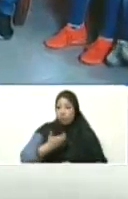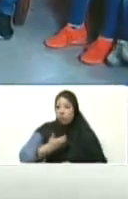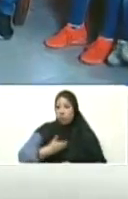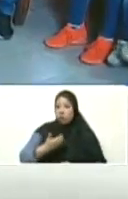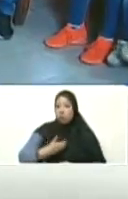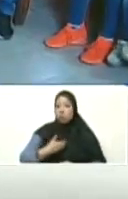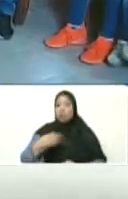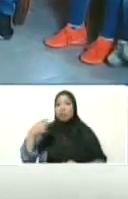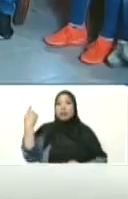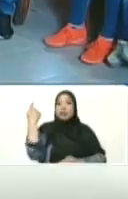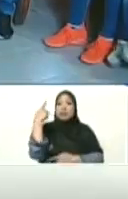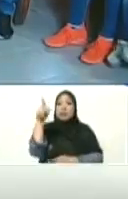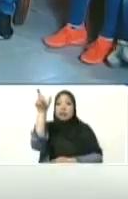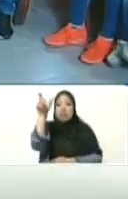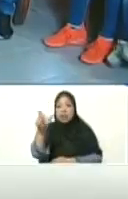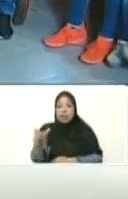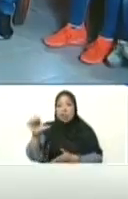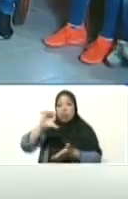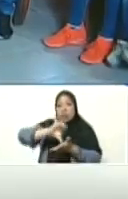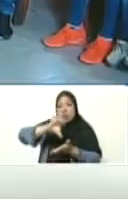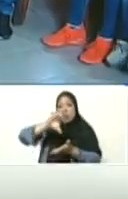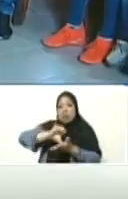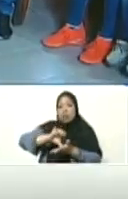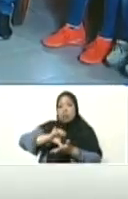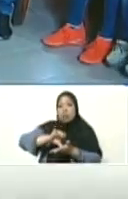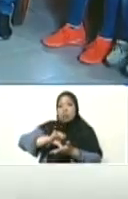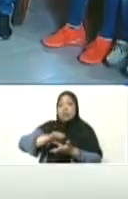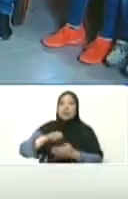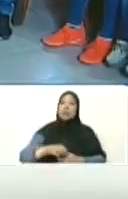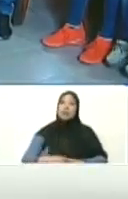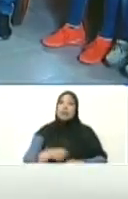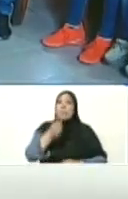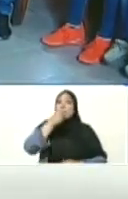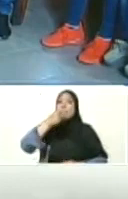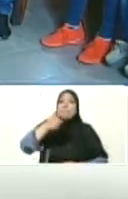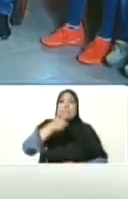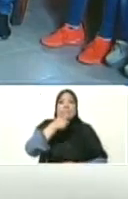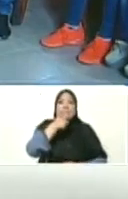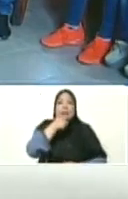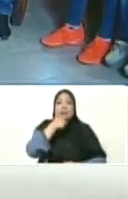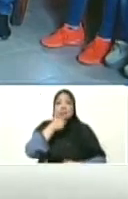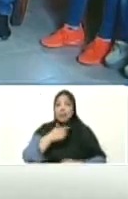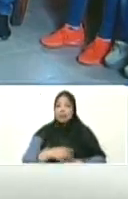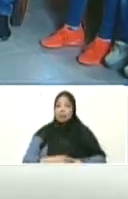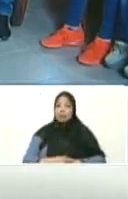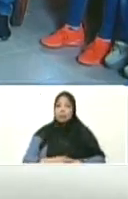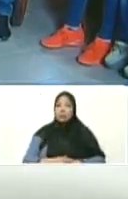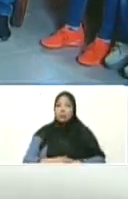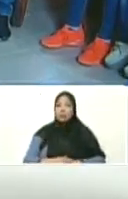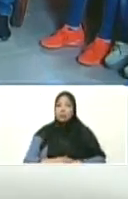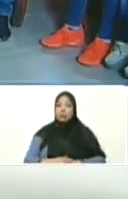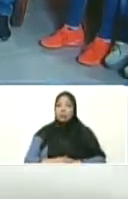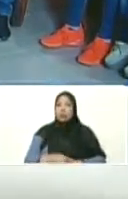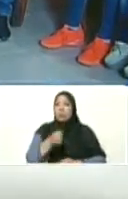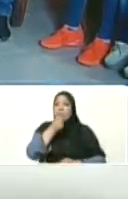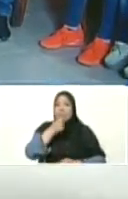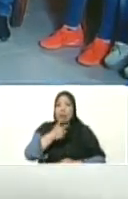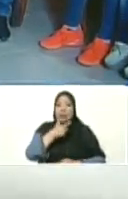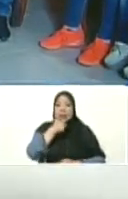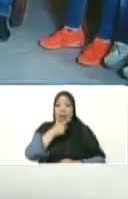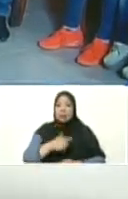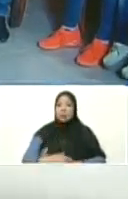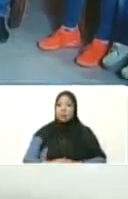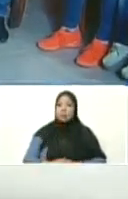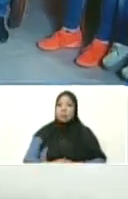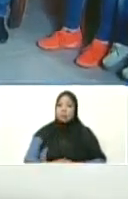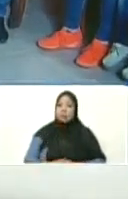de San Felipe la capital San Felipe también es una capital bella muy bella San Felipe bellísima es Venezuela